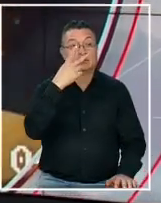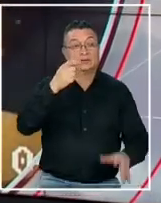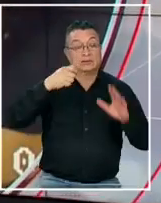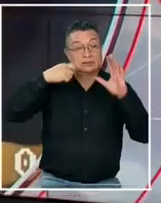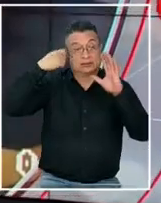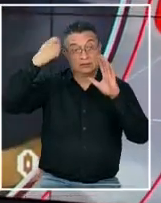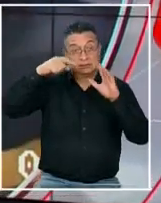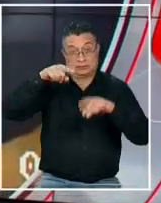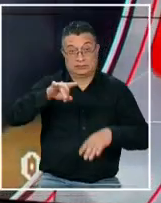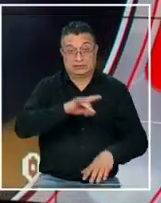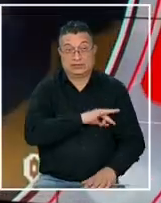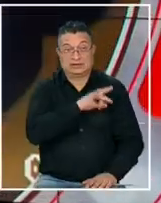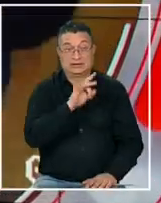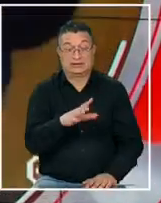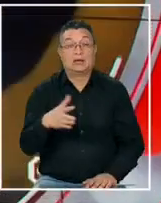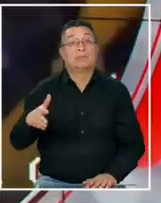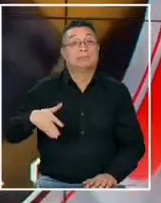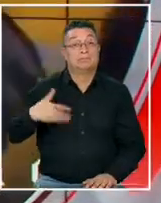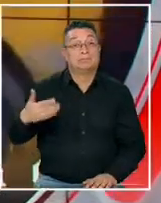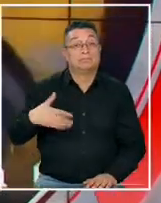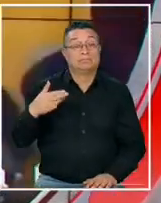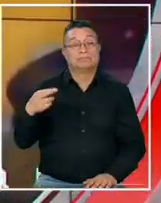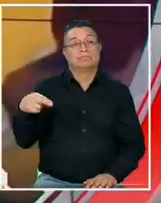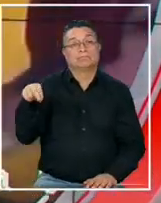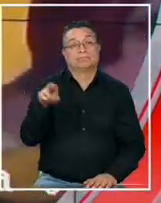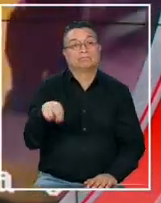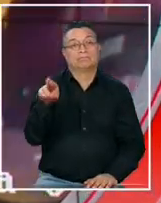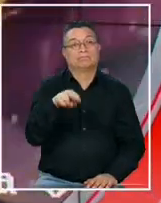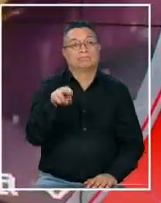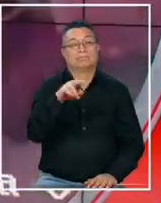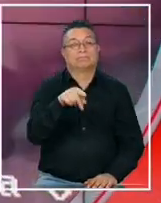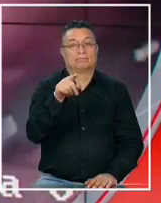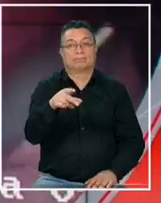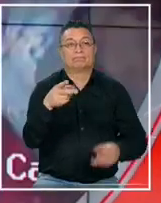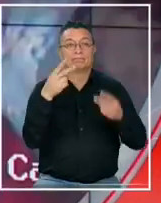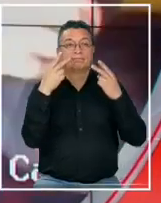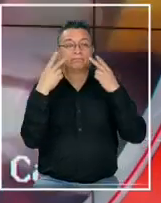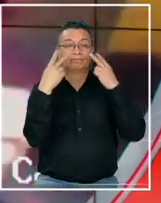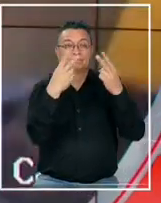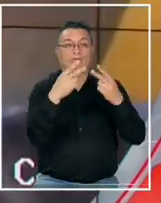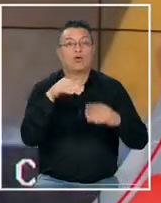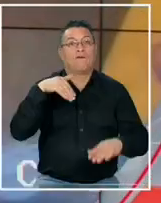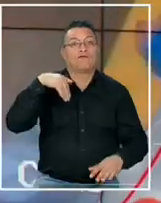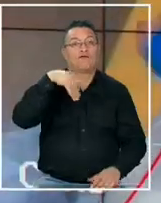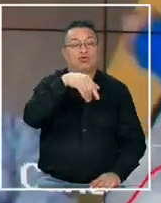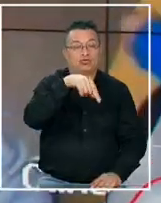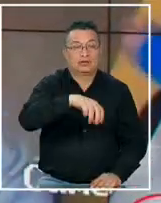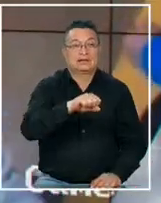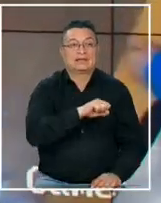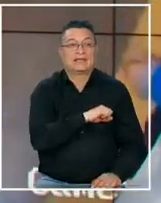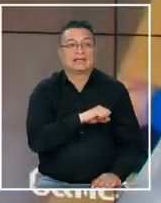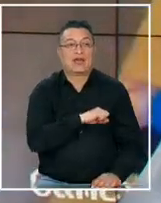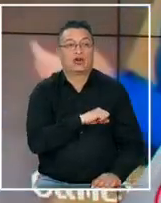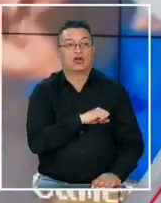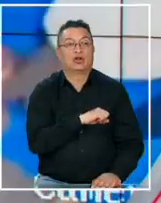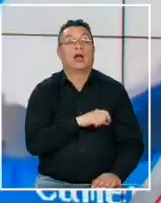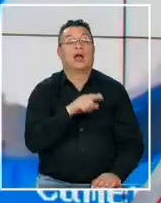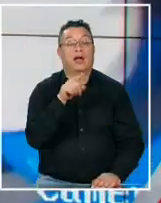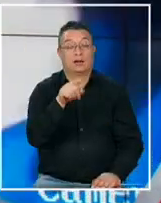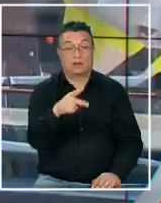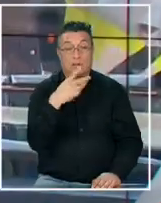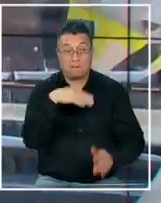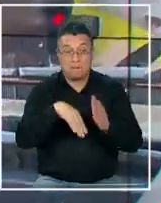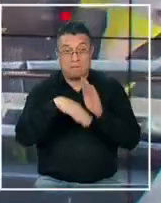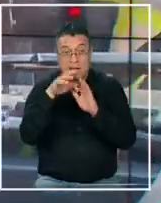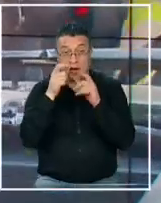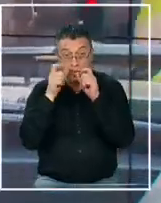que ocurren en nuestro país y que lamentablemente se han transformado en cotidianas a bordo del transporte público acá en la capital claro pese al aumento de las